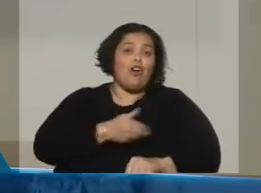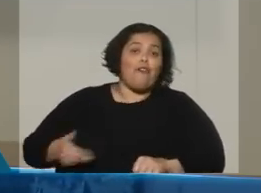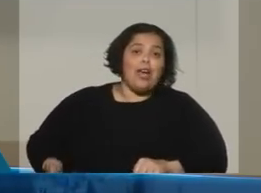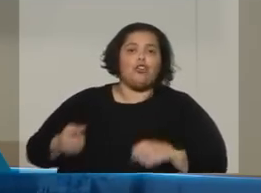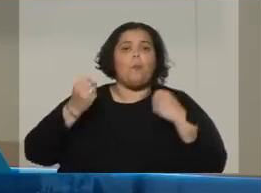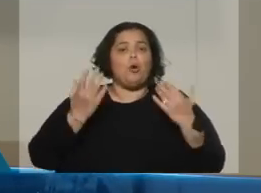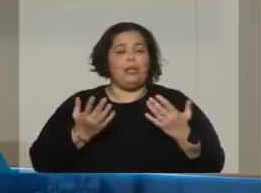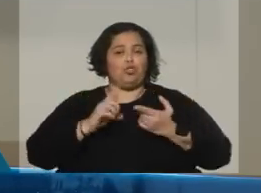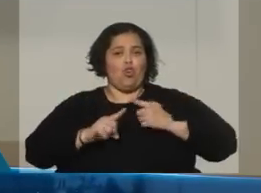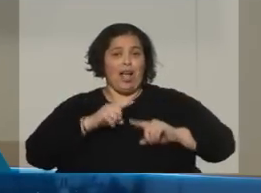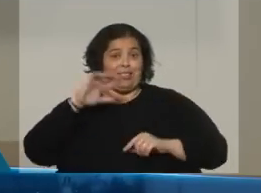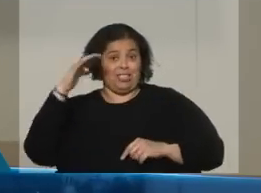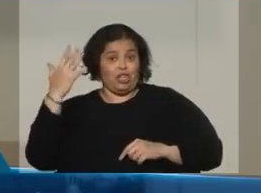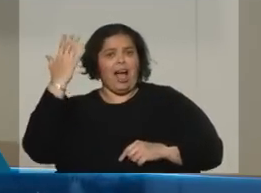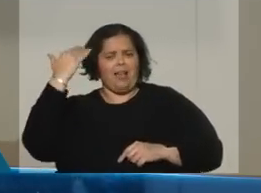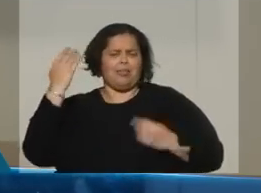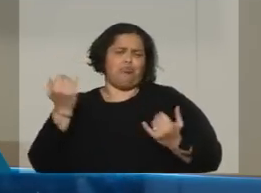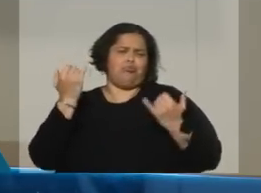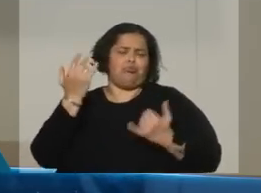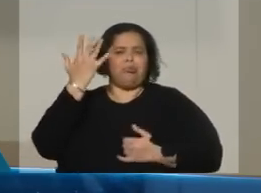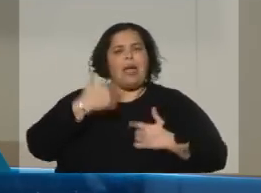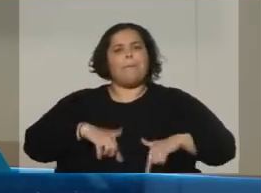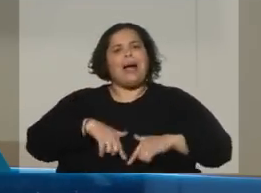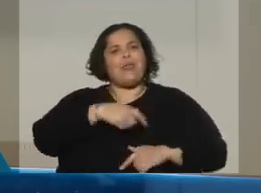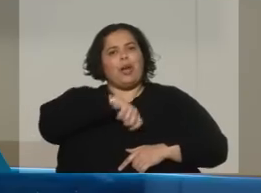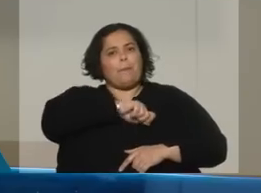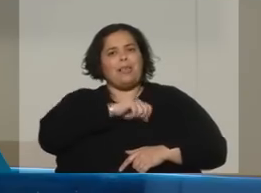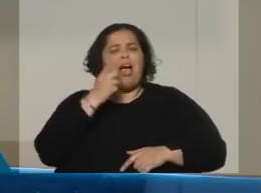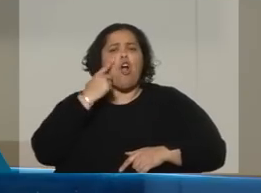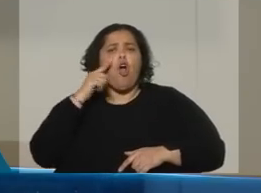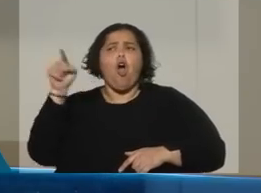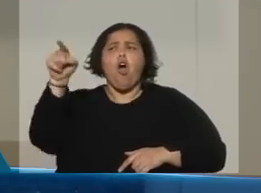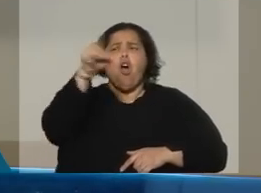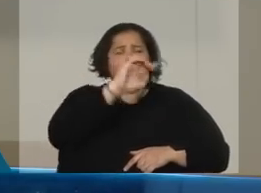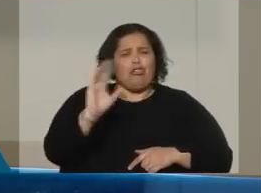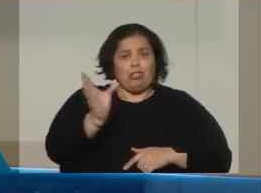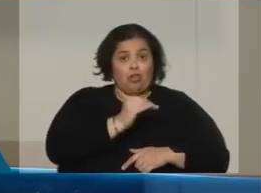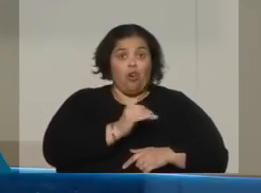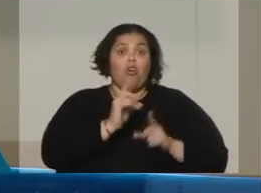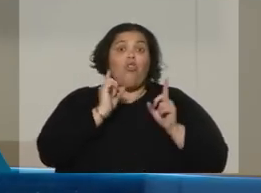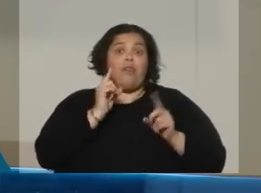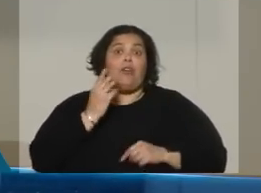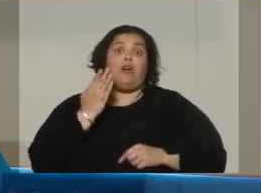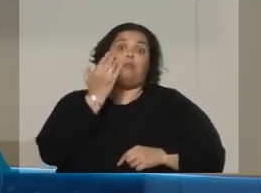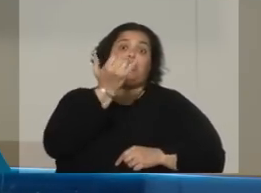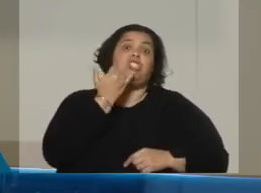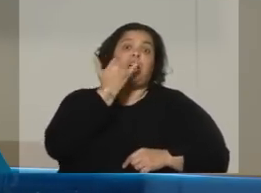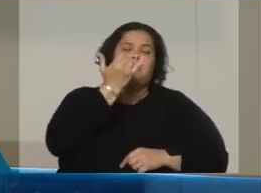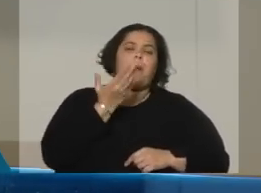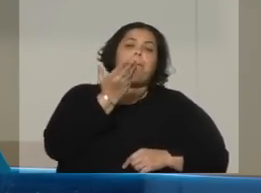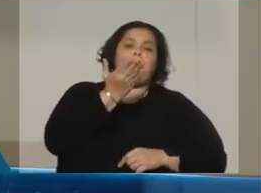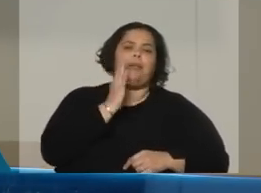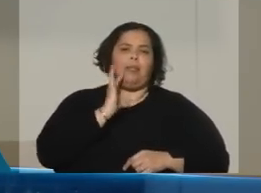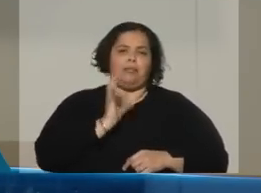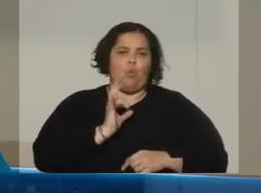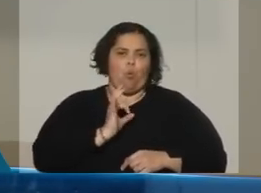Bustillo, que además fue tanto tiempo embajador en España y también conoce a todos los actores de España, tuvo que pedir disculpas al